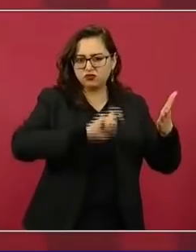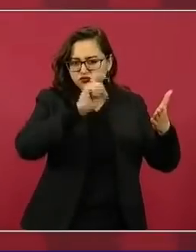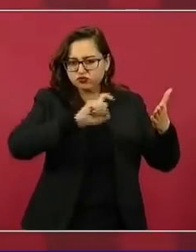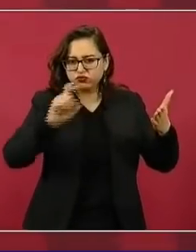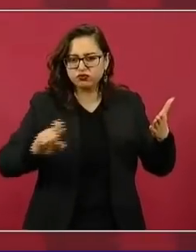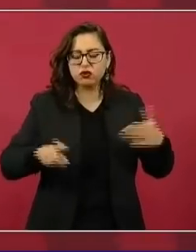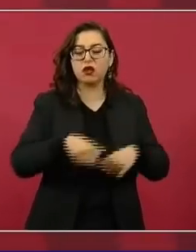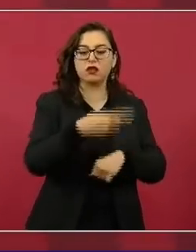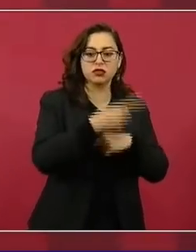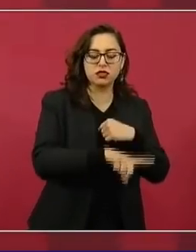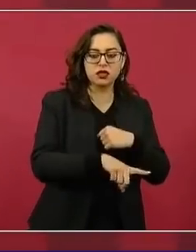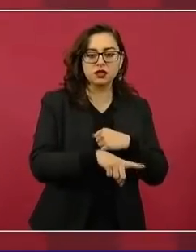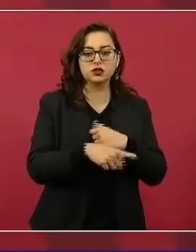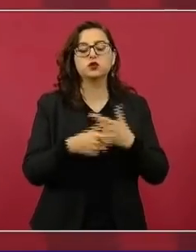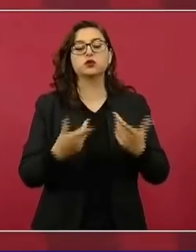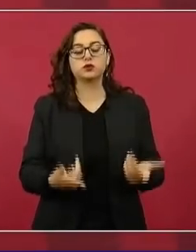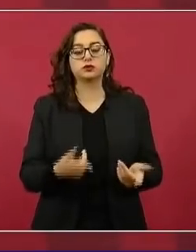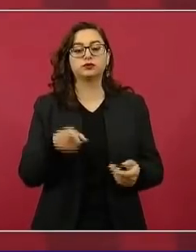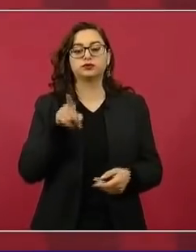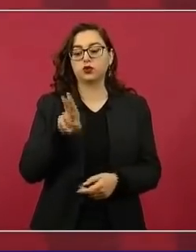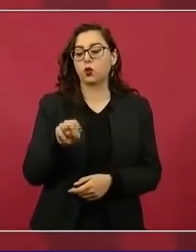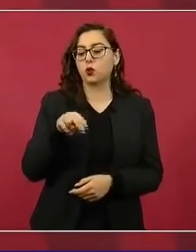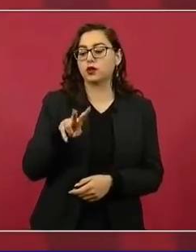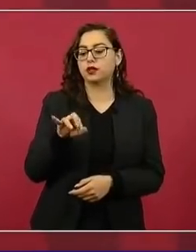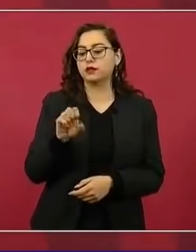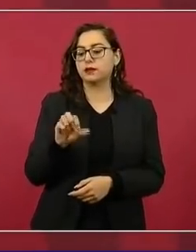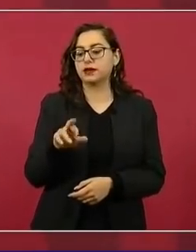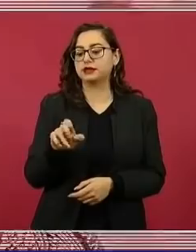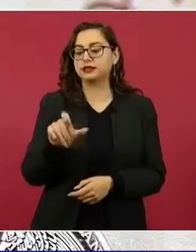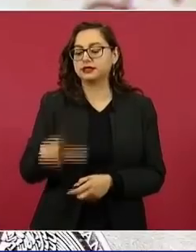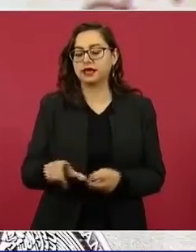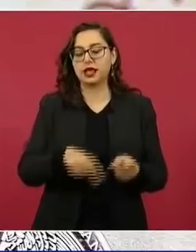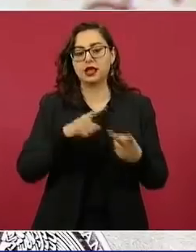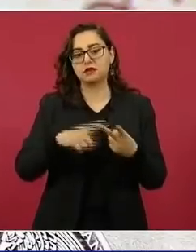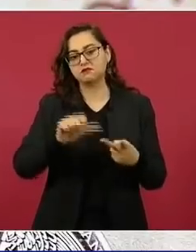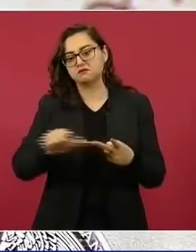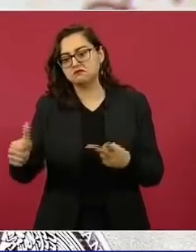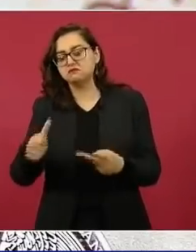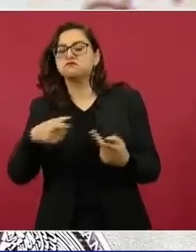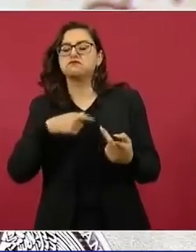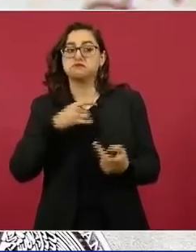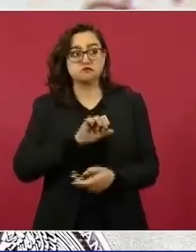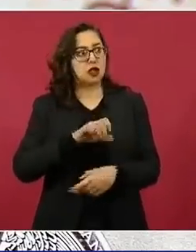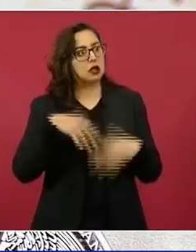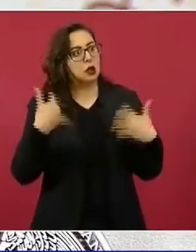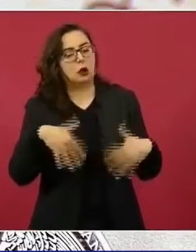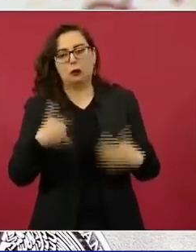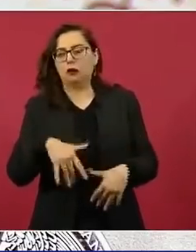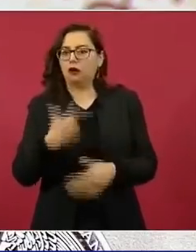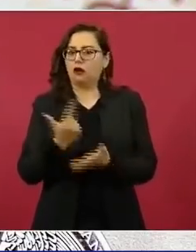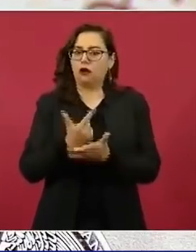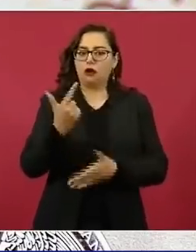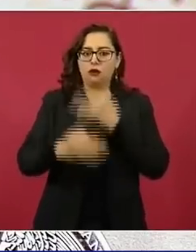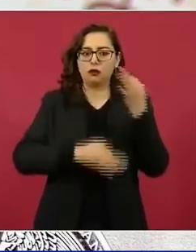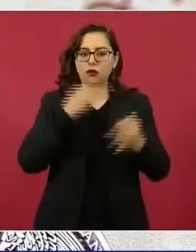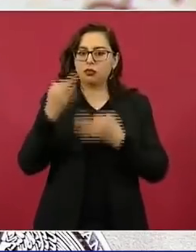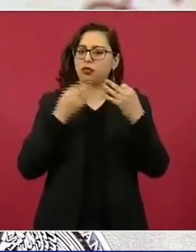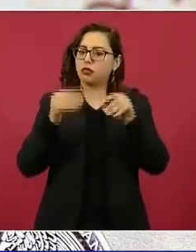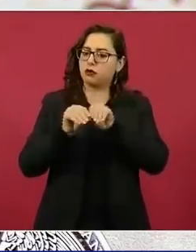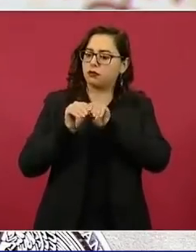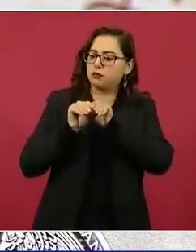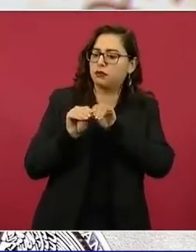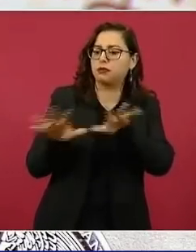El periódico El Universal e Infobae dieron por cierta esta información e incluso hicieron eco de algunos